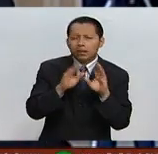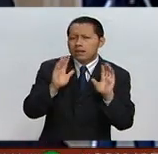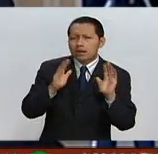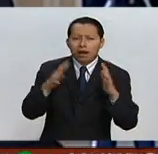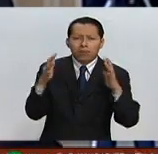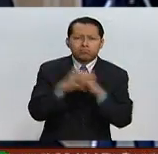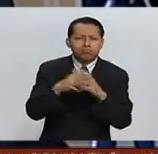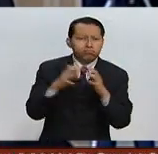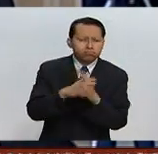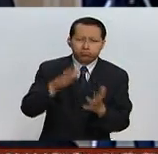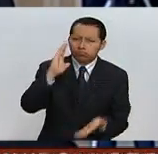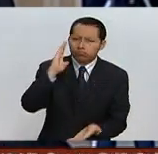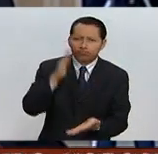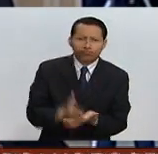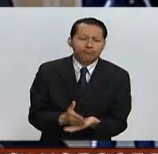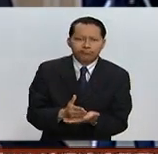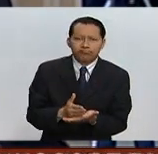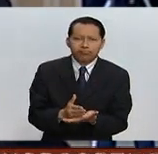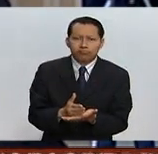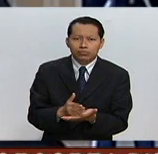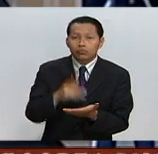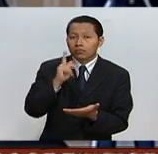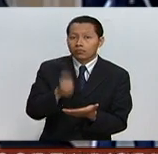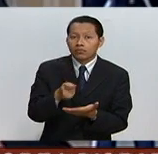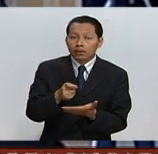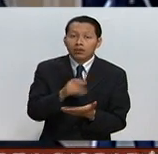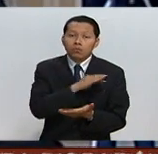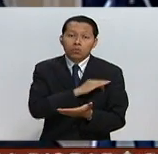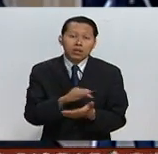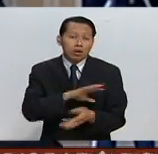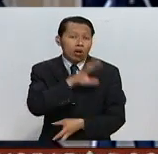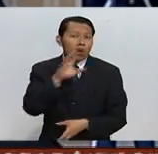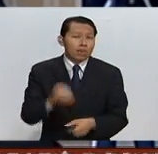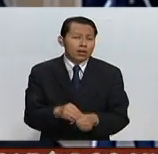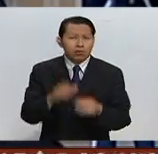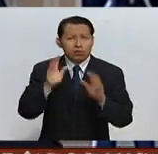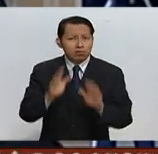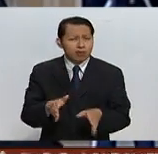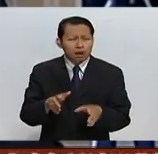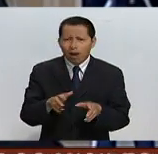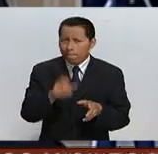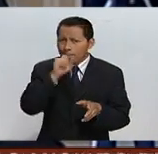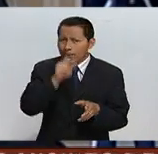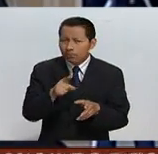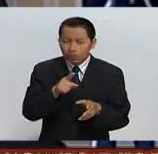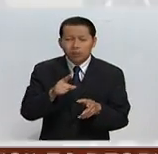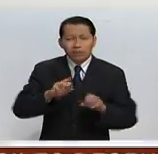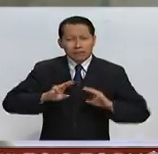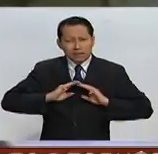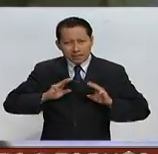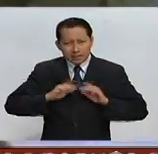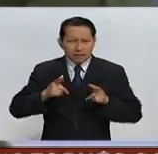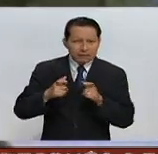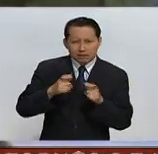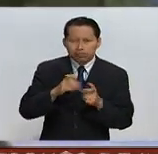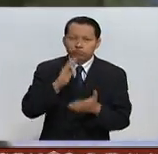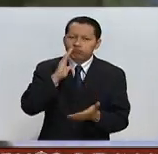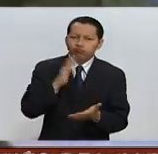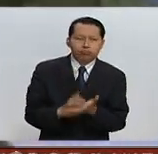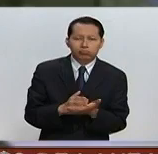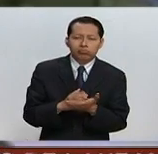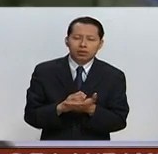Es decir, lo que pasa cuando cesen definitivamente las acciones militares. Las primeras